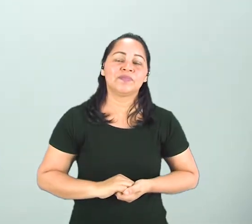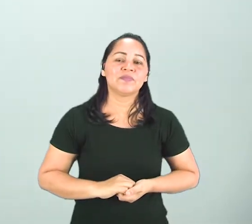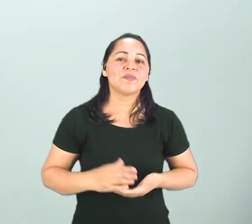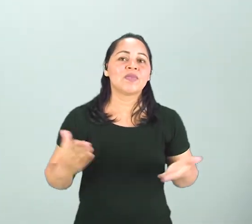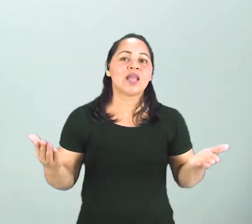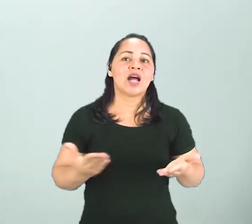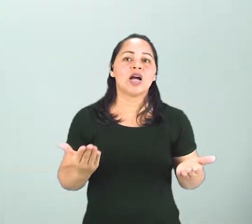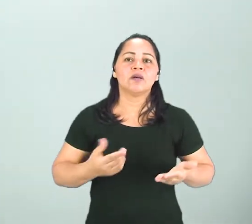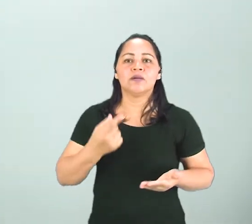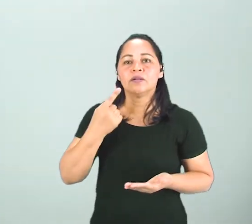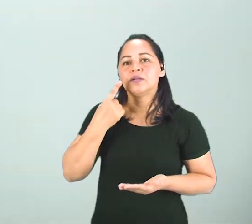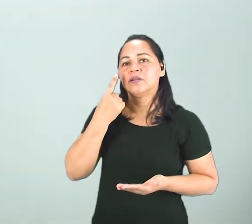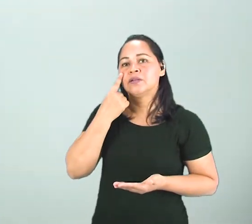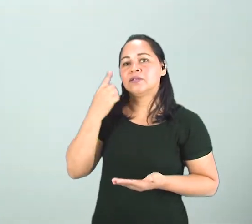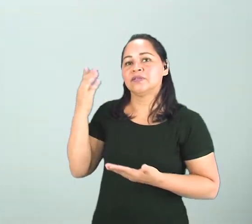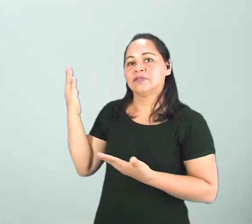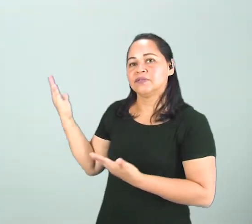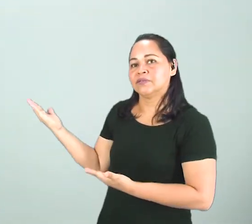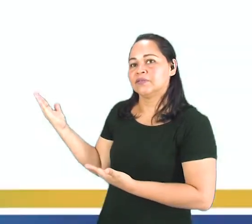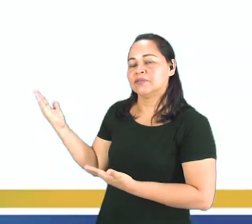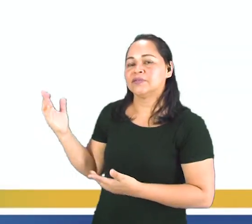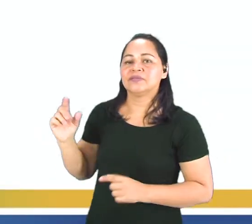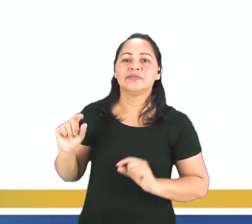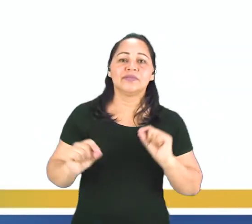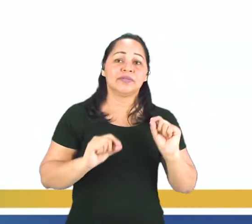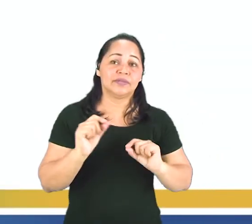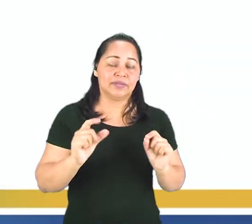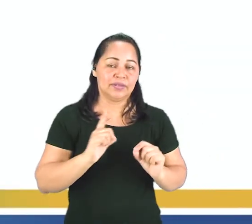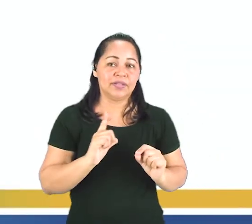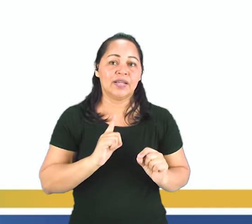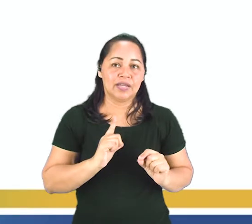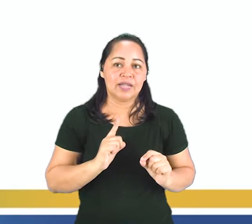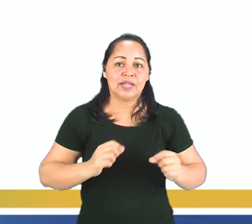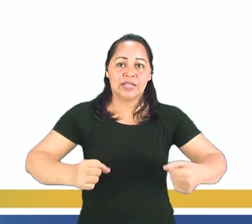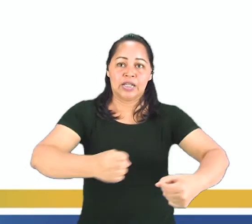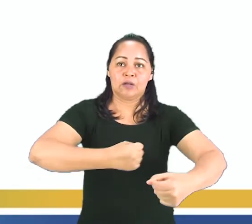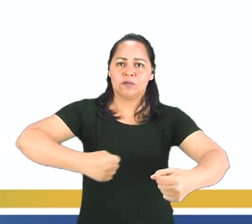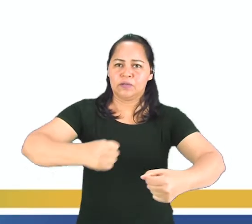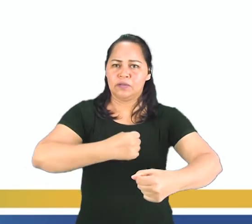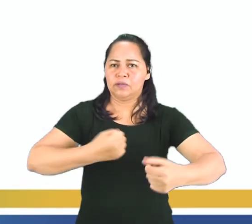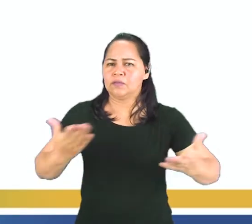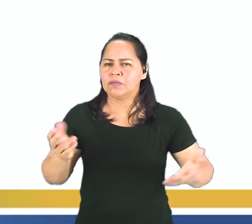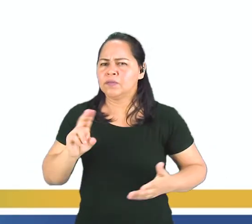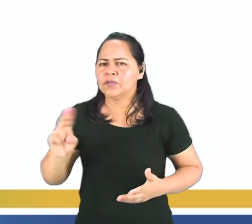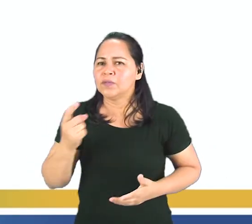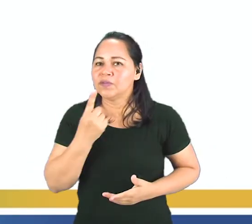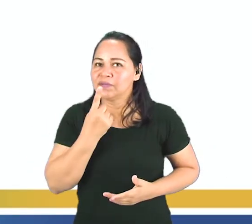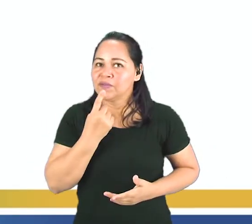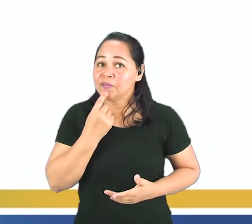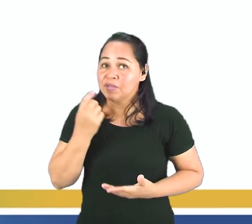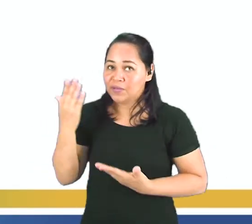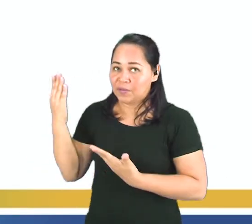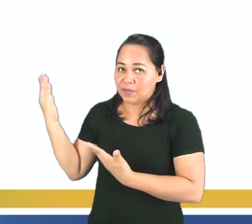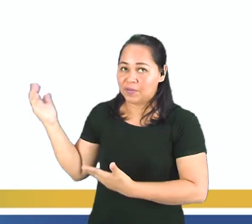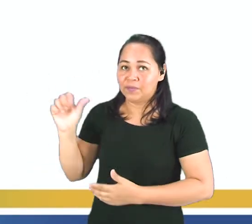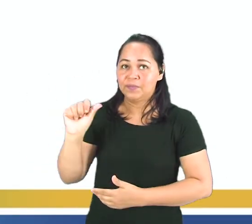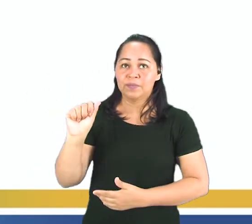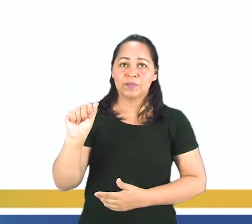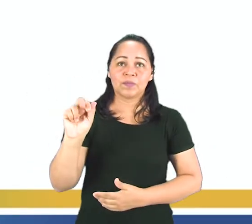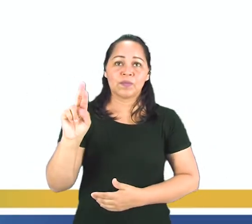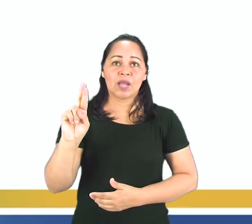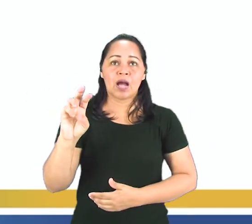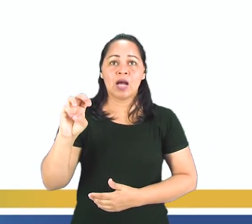además de esto, tenemos esta parte que también está en la cocina. ¿Cómo se llama? Mira la frase. En la